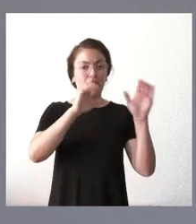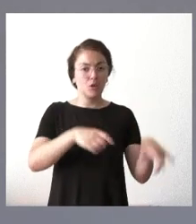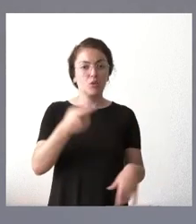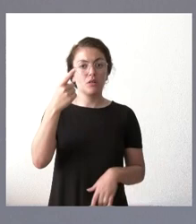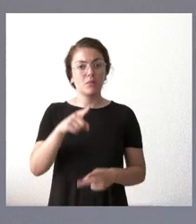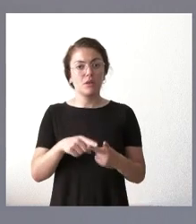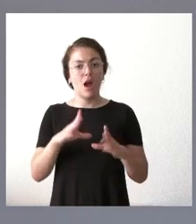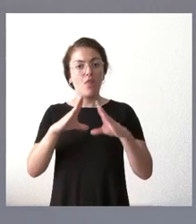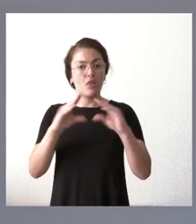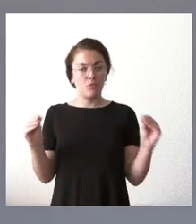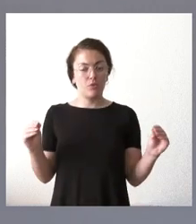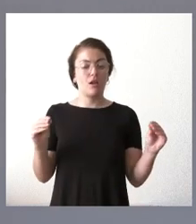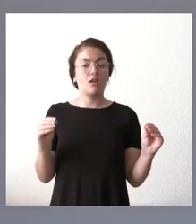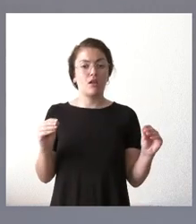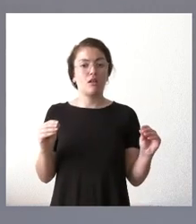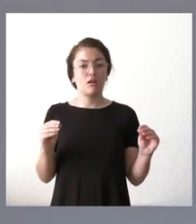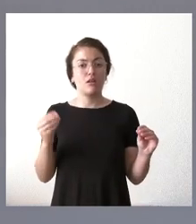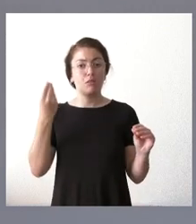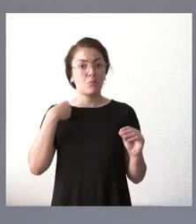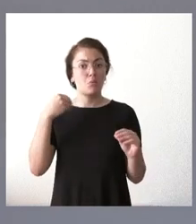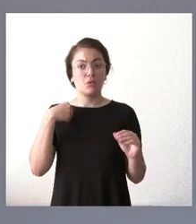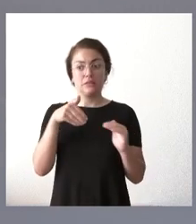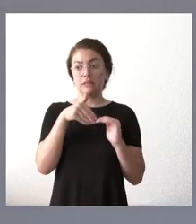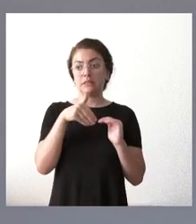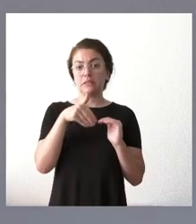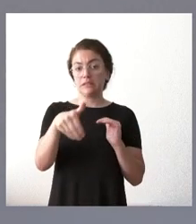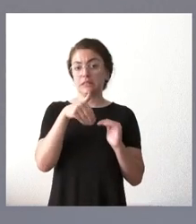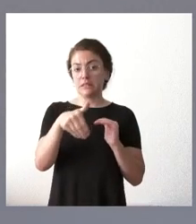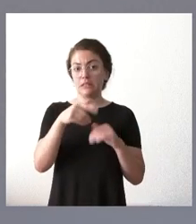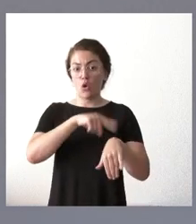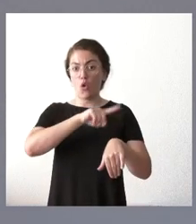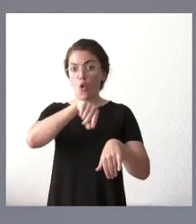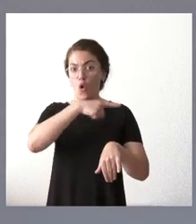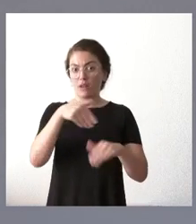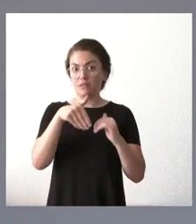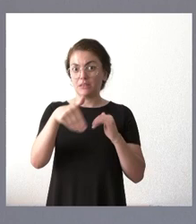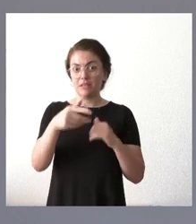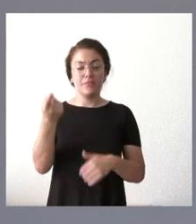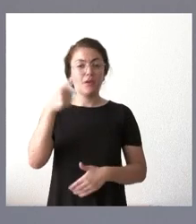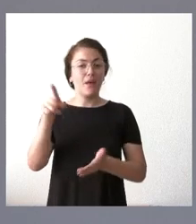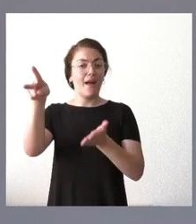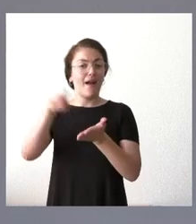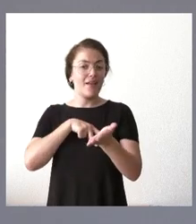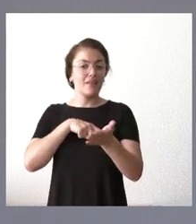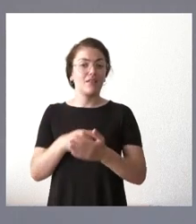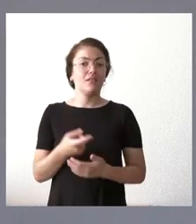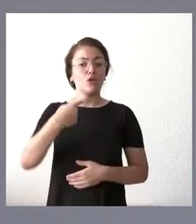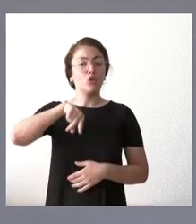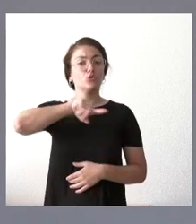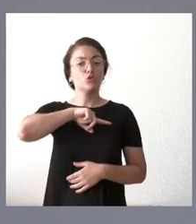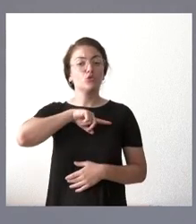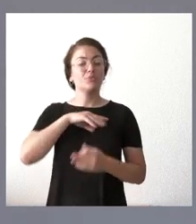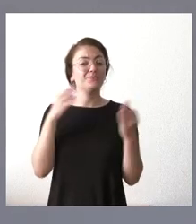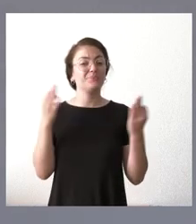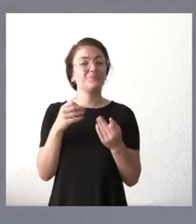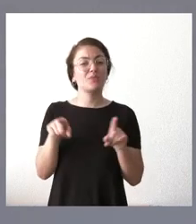de Andalucía que lo va a ser parece ser en las próximas horas y el de Galicia nosotros en todo caso más que